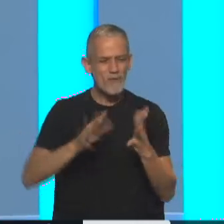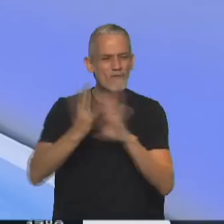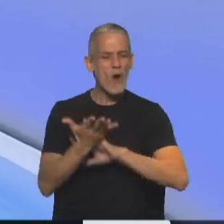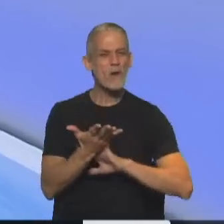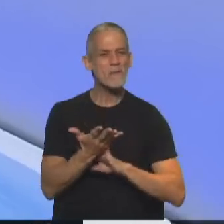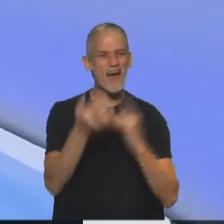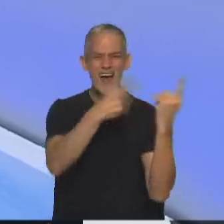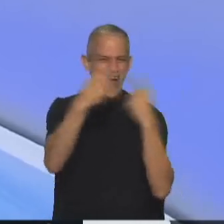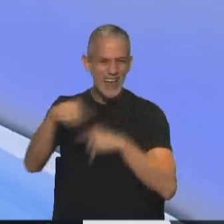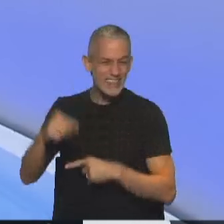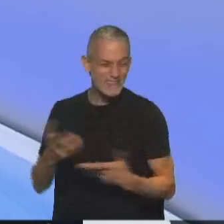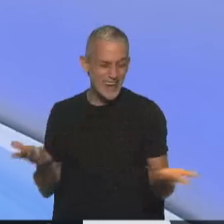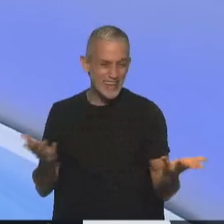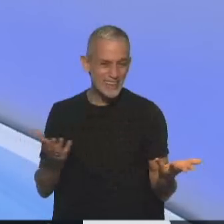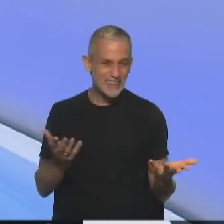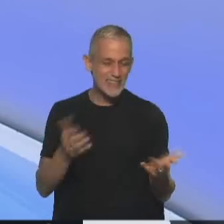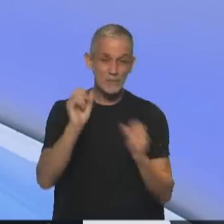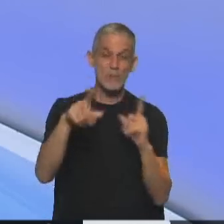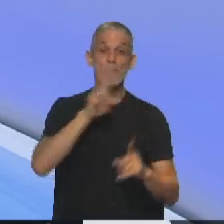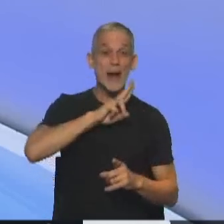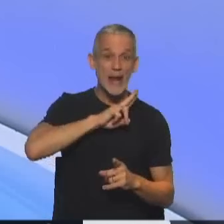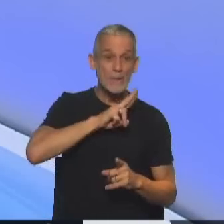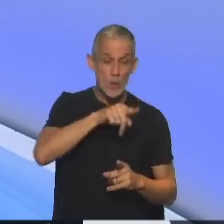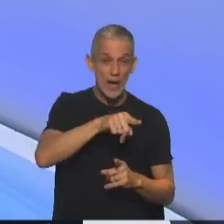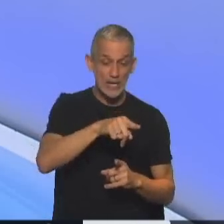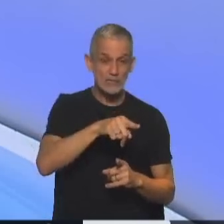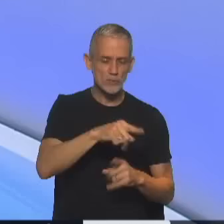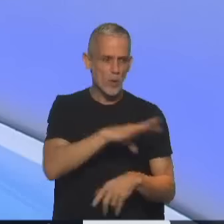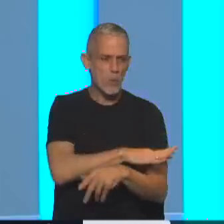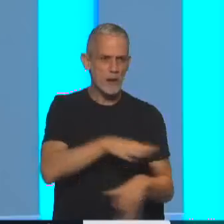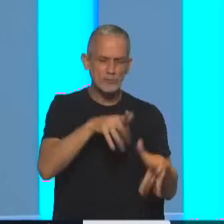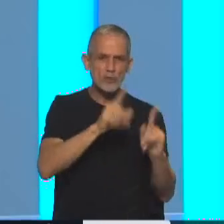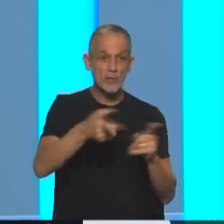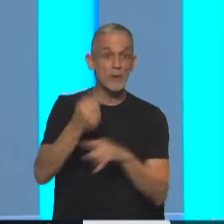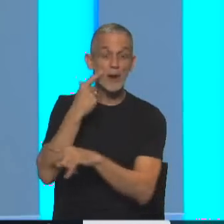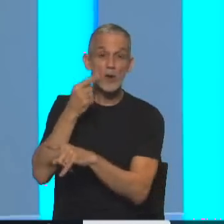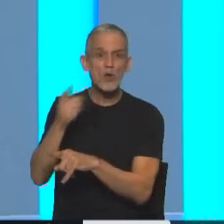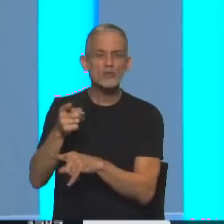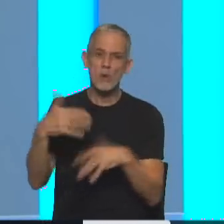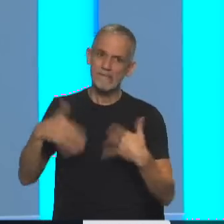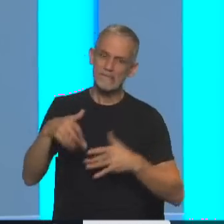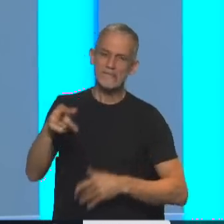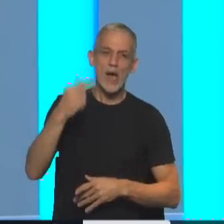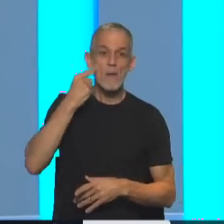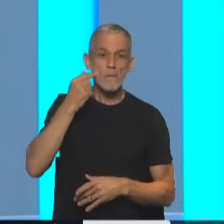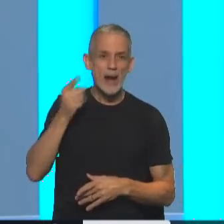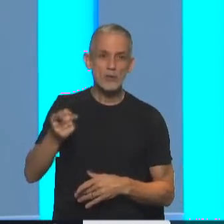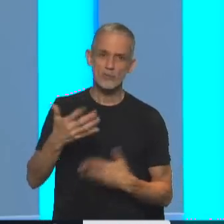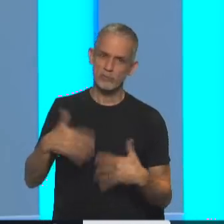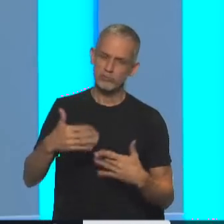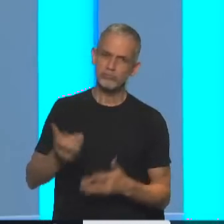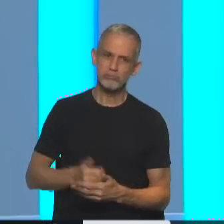diferentes maneras. Y esto va, para las mujeres es una exigencia terrible, pero para los hombres, para los hombres,